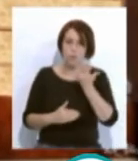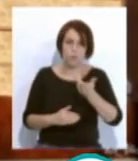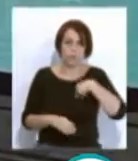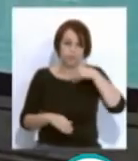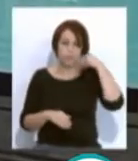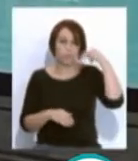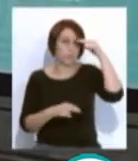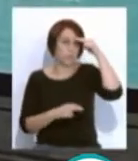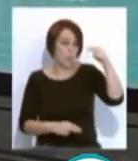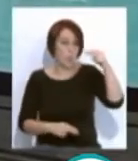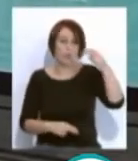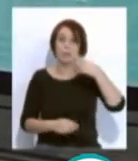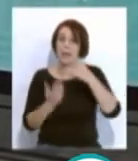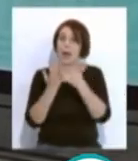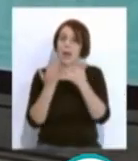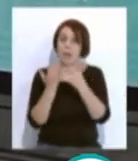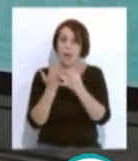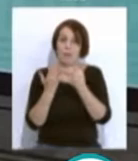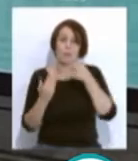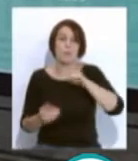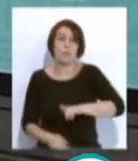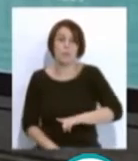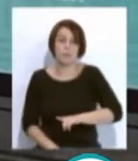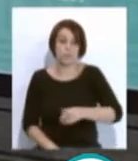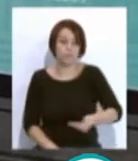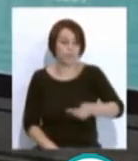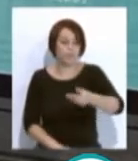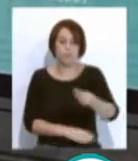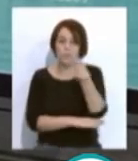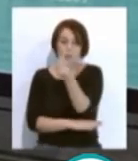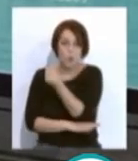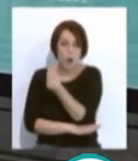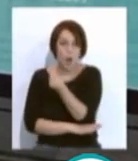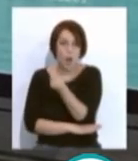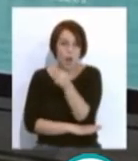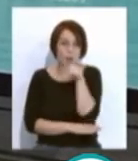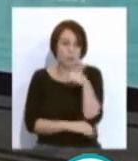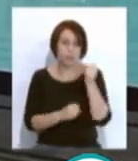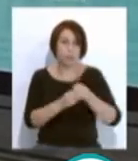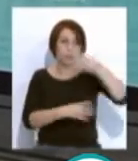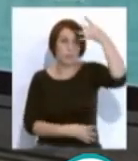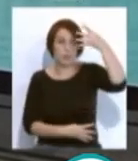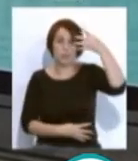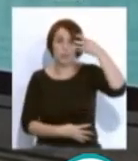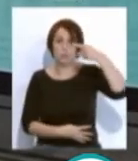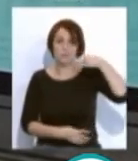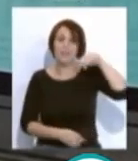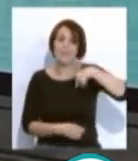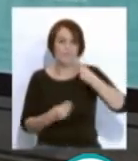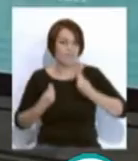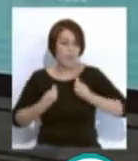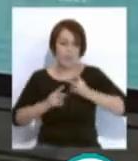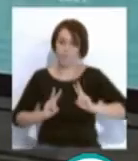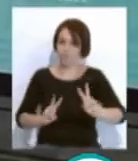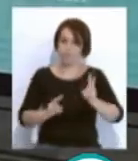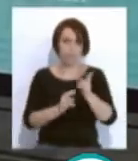respetuoso con la calidad y con el valor patrimonial que tiene ese edificio y sin embargo lleno de vida y que va a